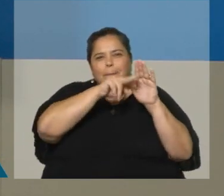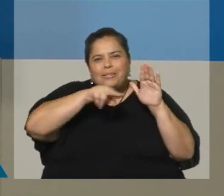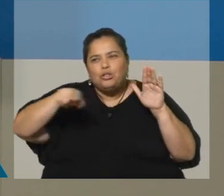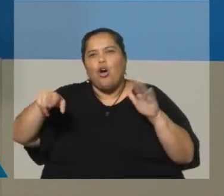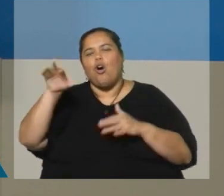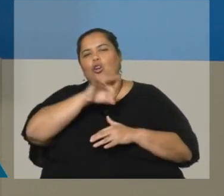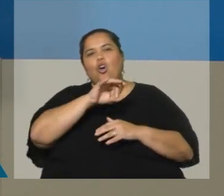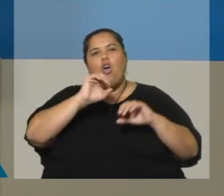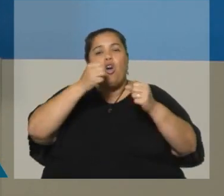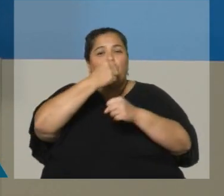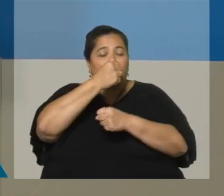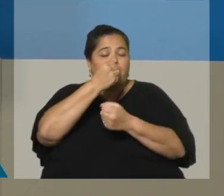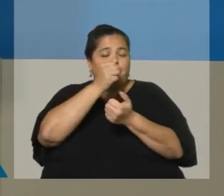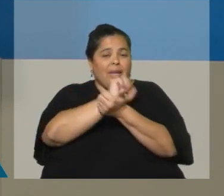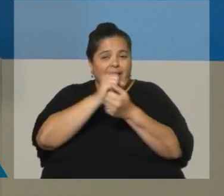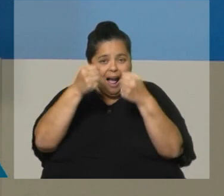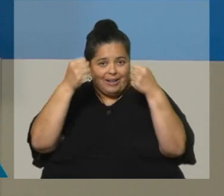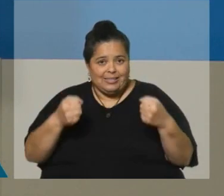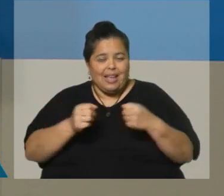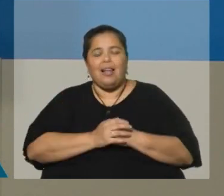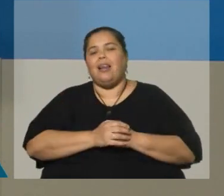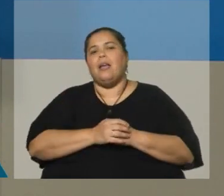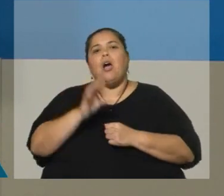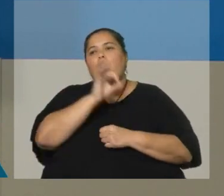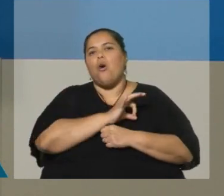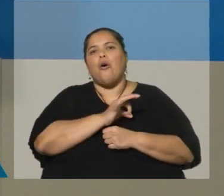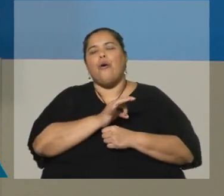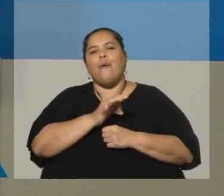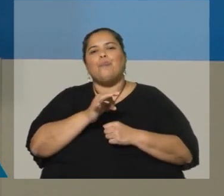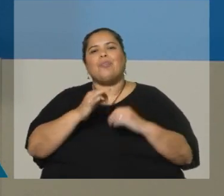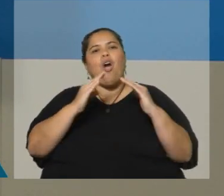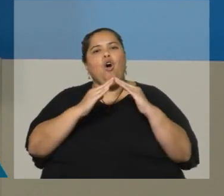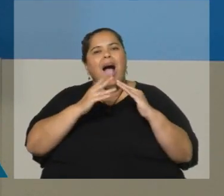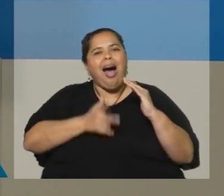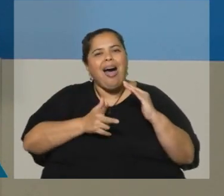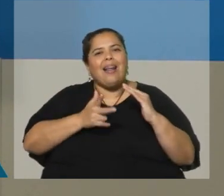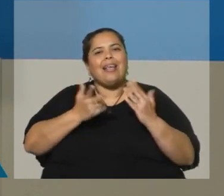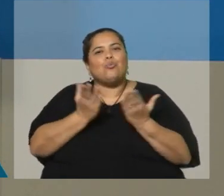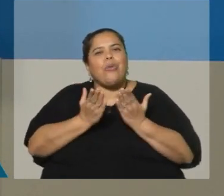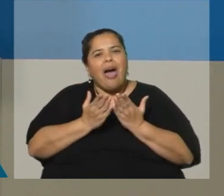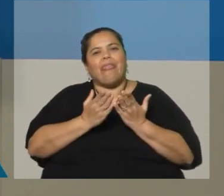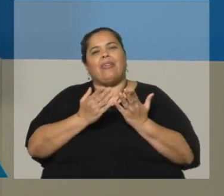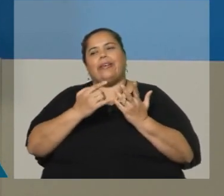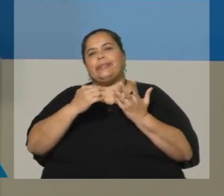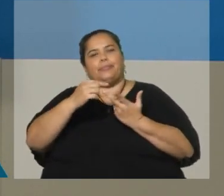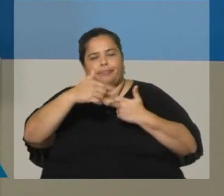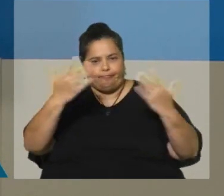vamos a tener un operativo principal y luego muchos operativos que son especiales. Incluso operativos especiales en algunas zonas más complejas.